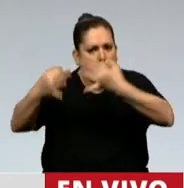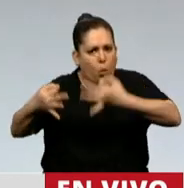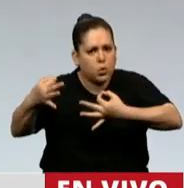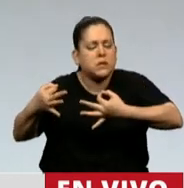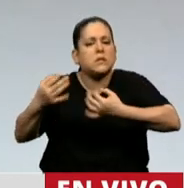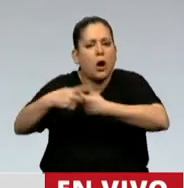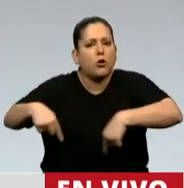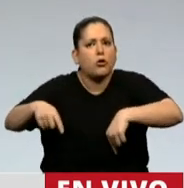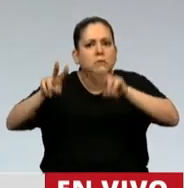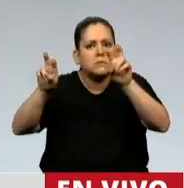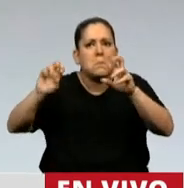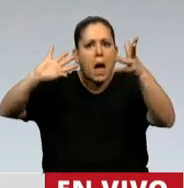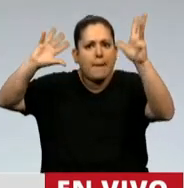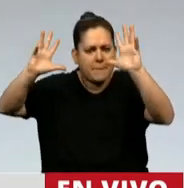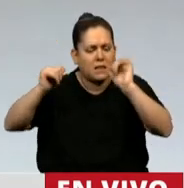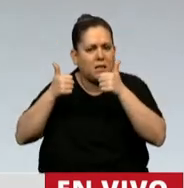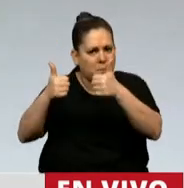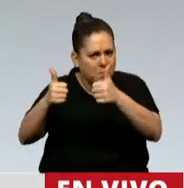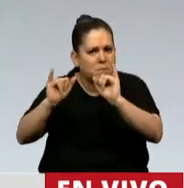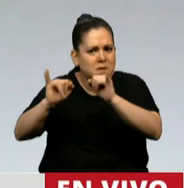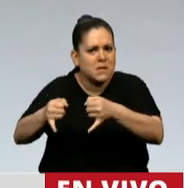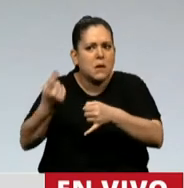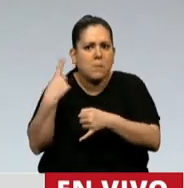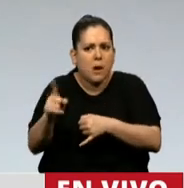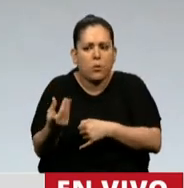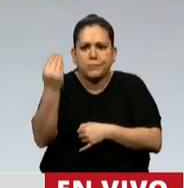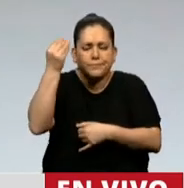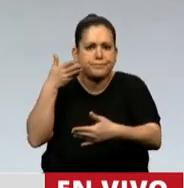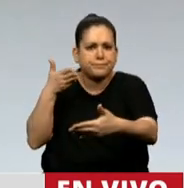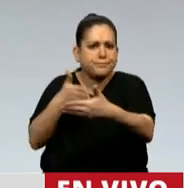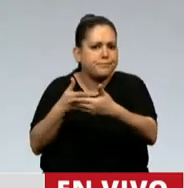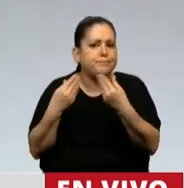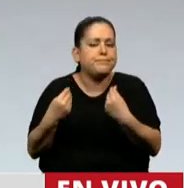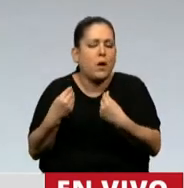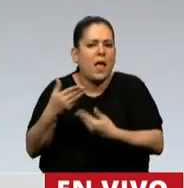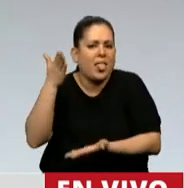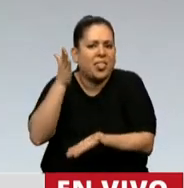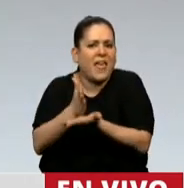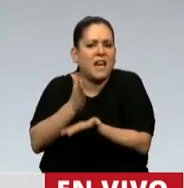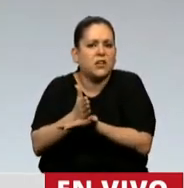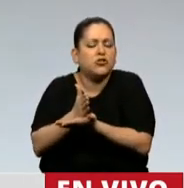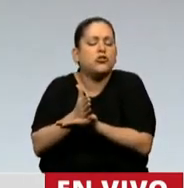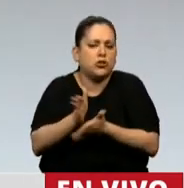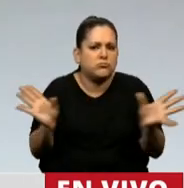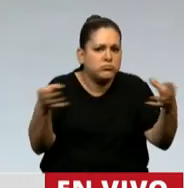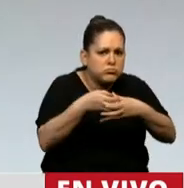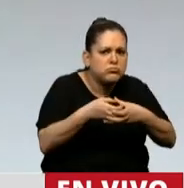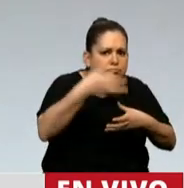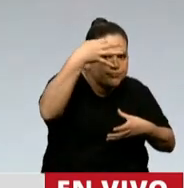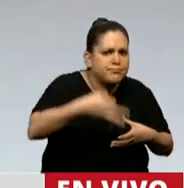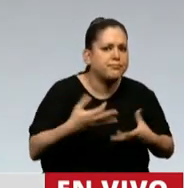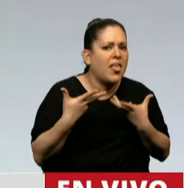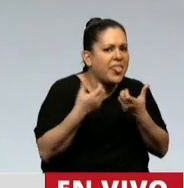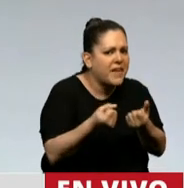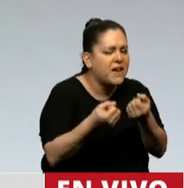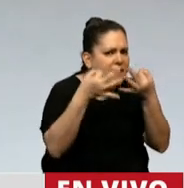en cuestiones ambientales, pero no siempre es viable que los derechos colectivos se puedan realmente defender tal